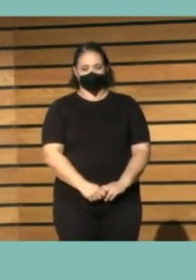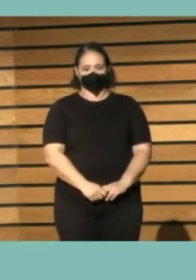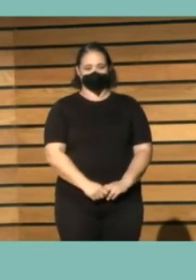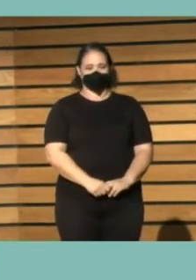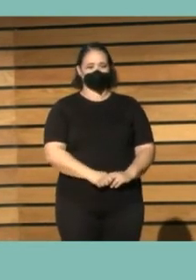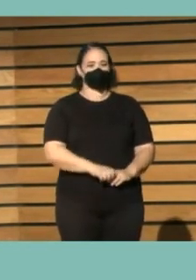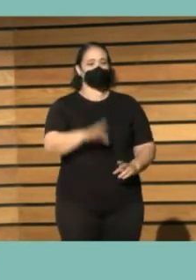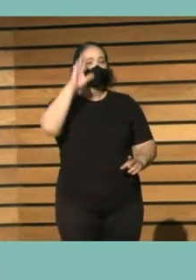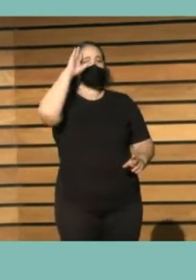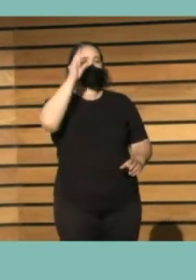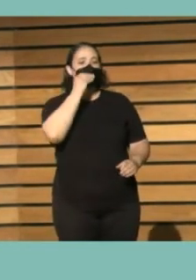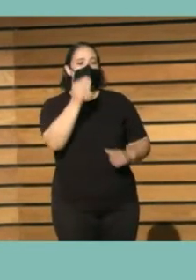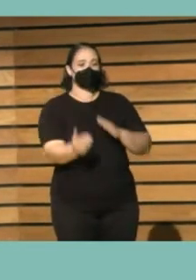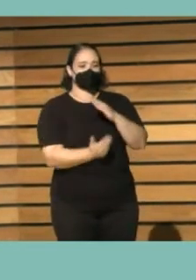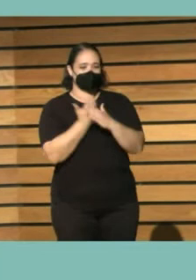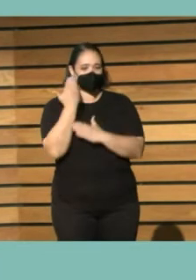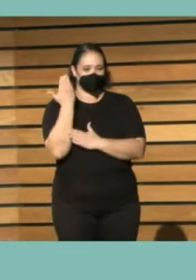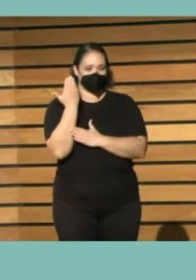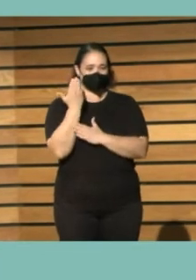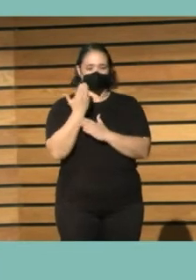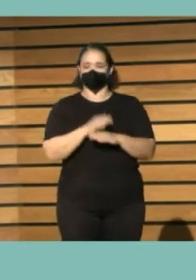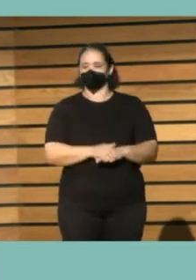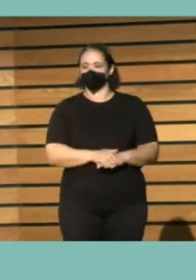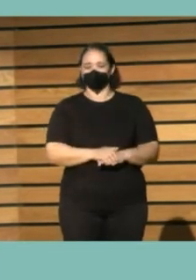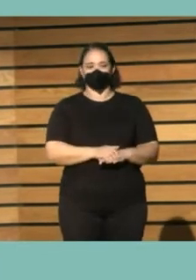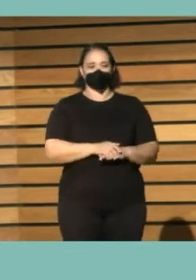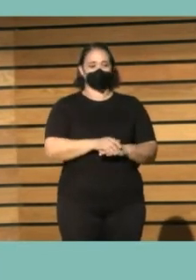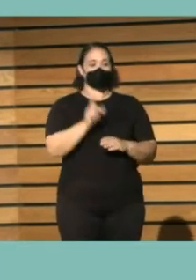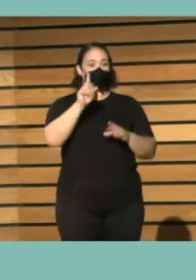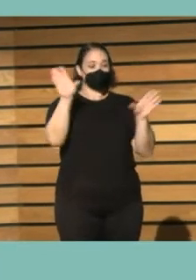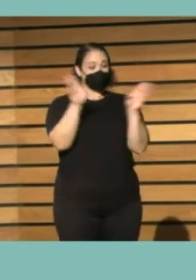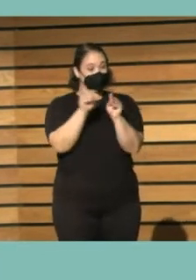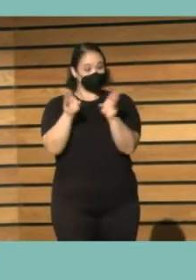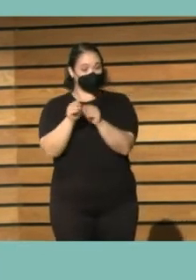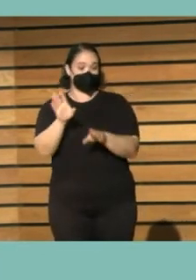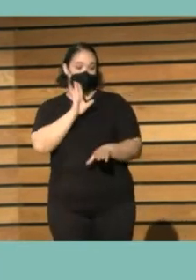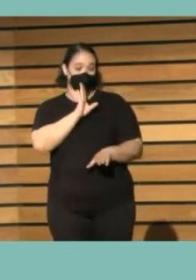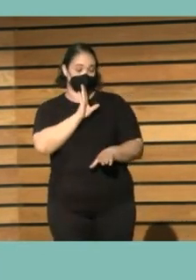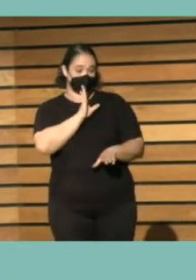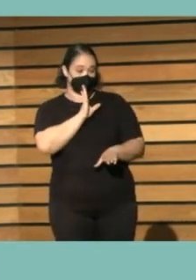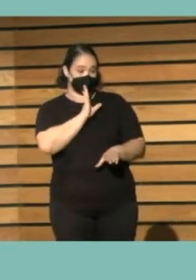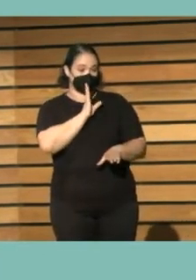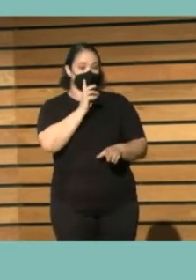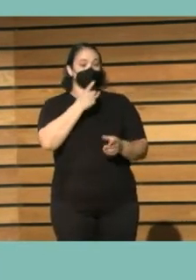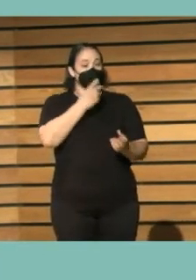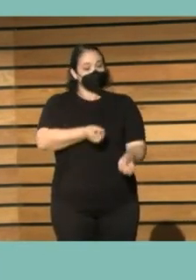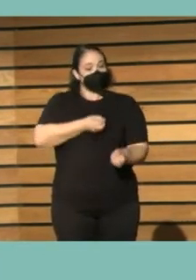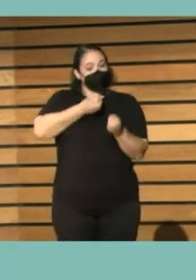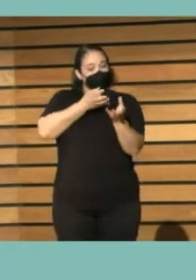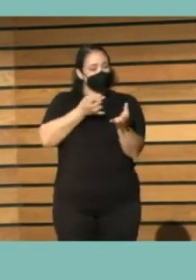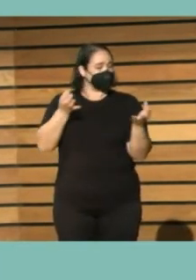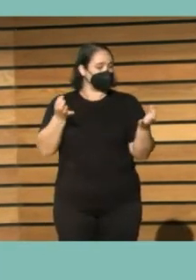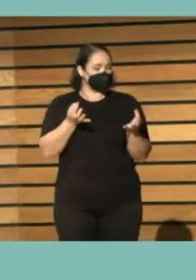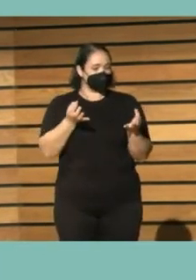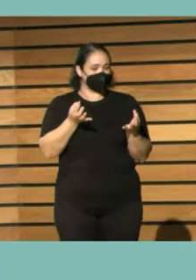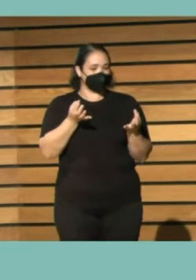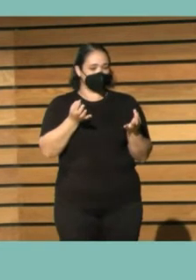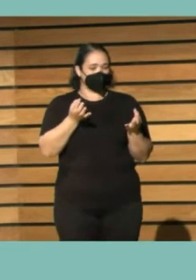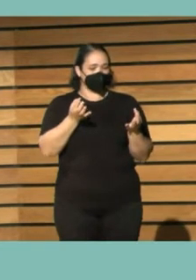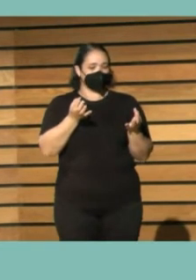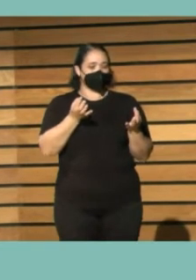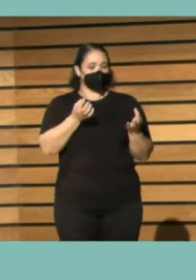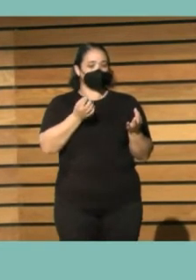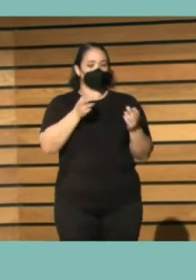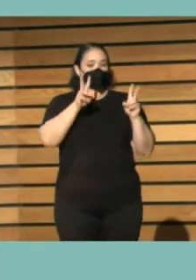hola buenos días en uno de los resúmenes que se han hecho se decía y creo que